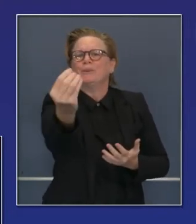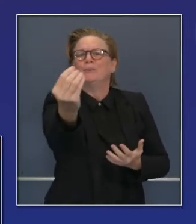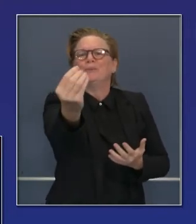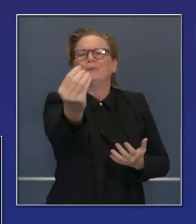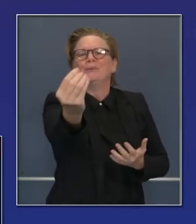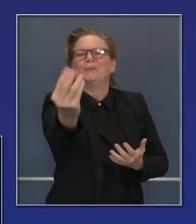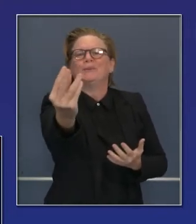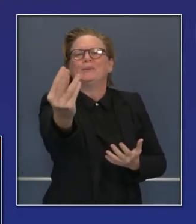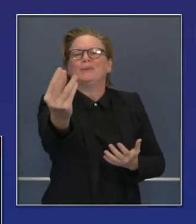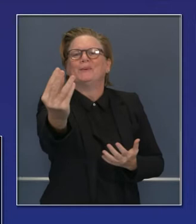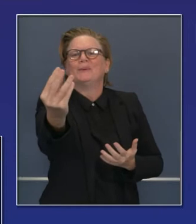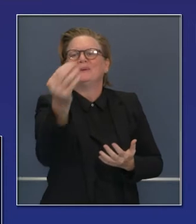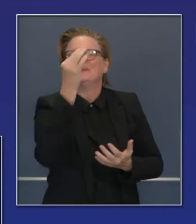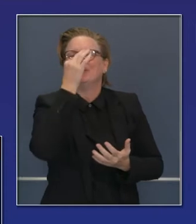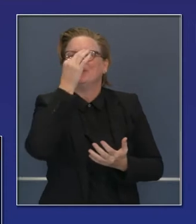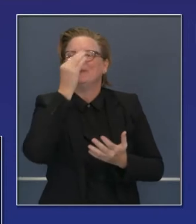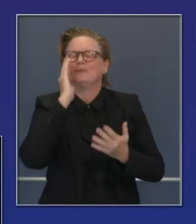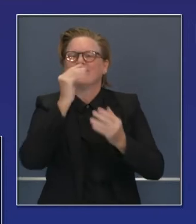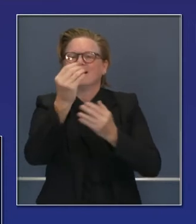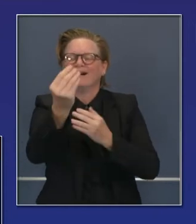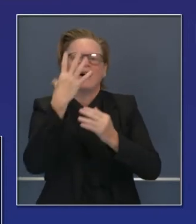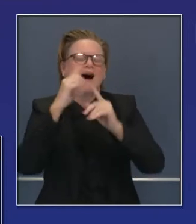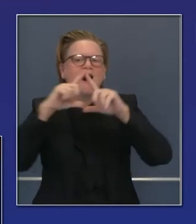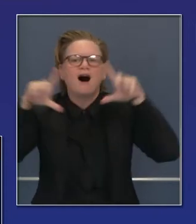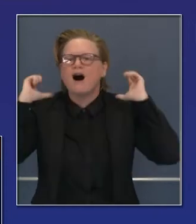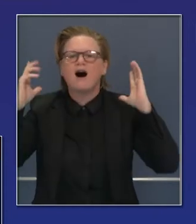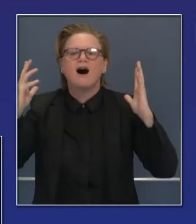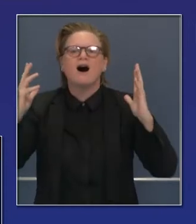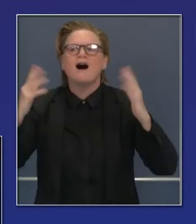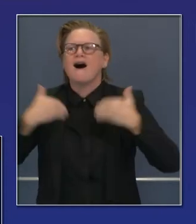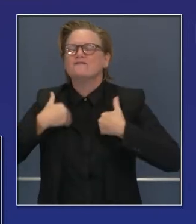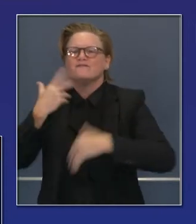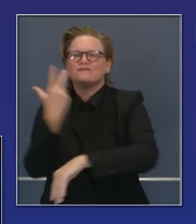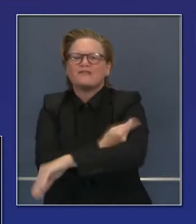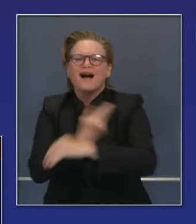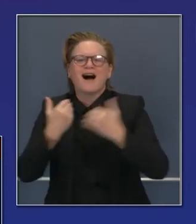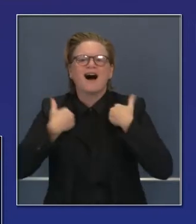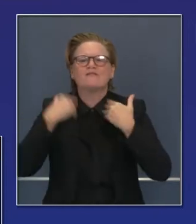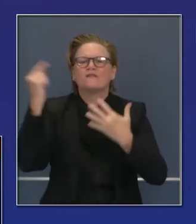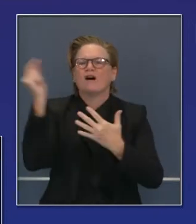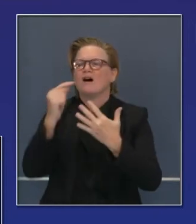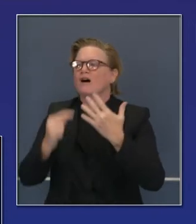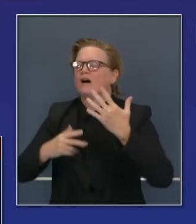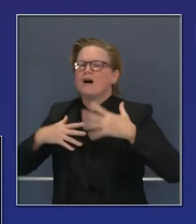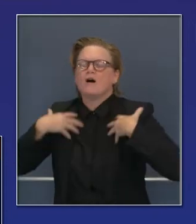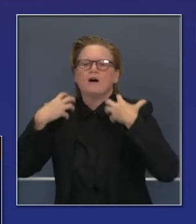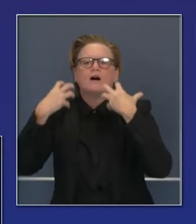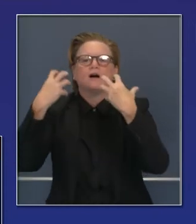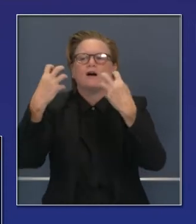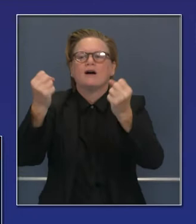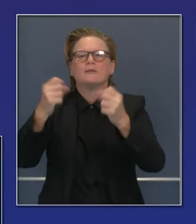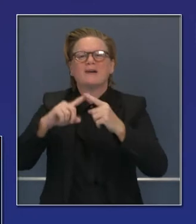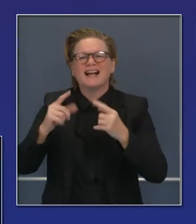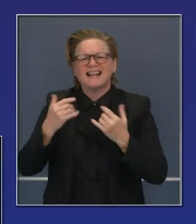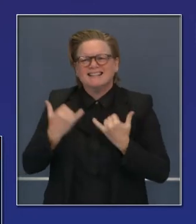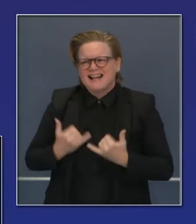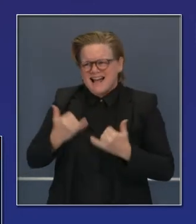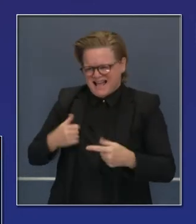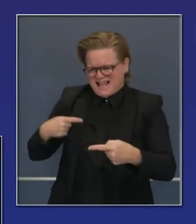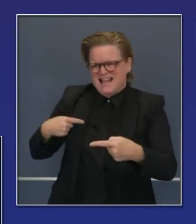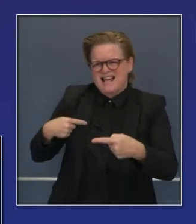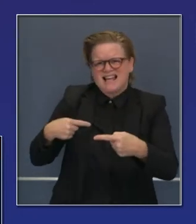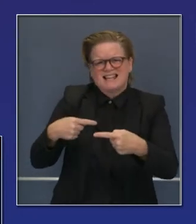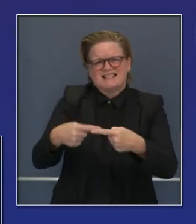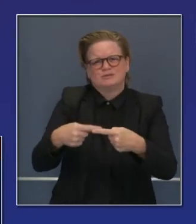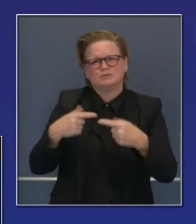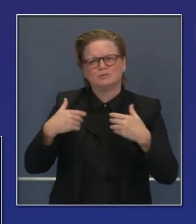permanente. Esto es un estado, un estado, una condición temporal. No es permanente. La